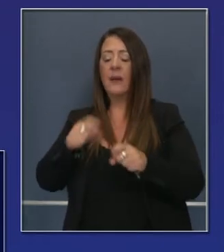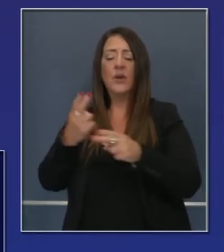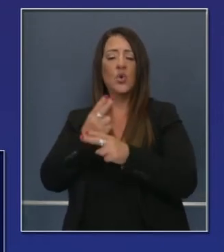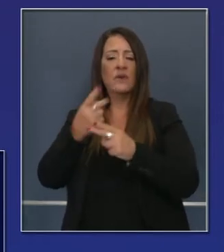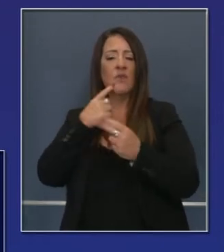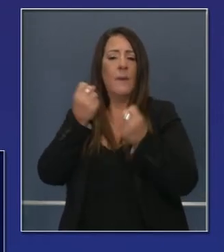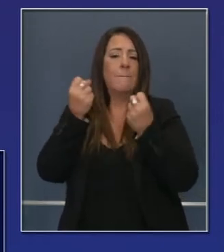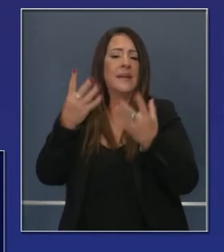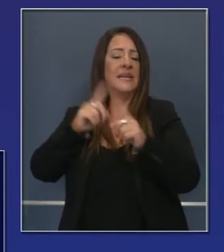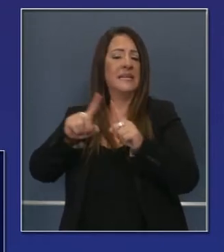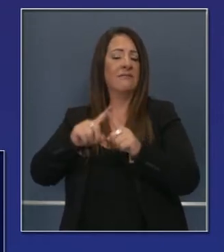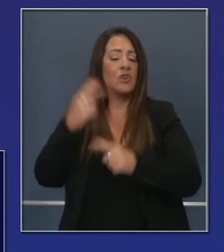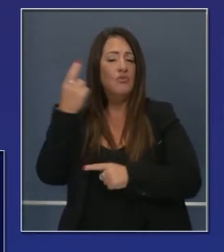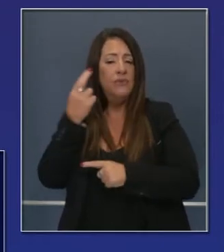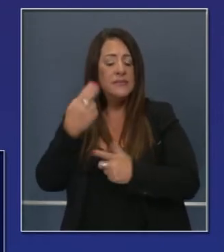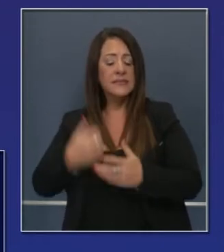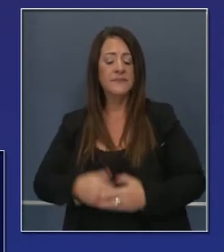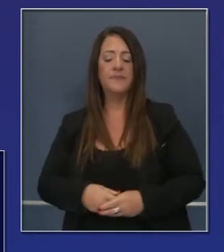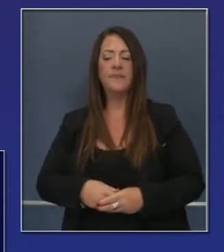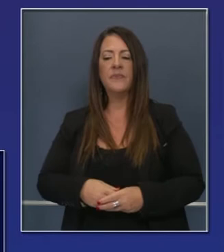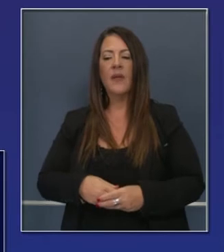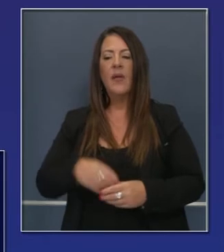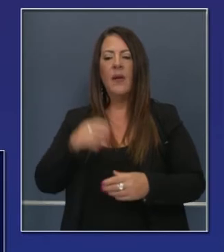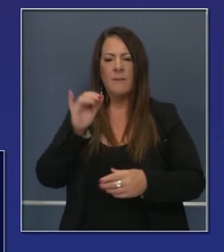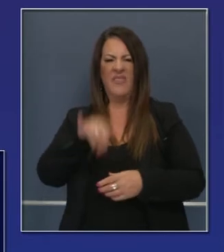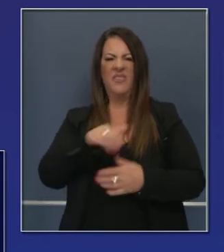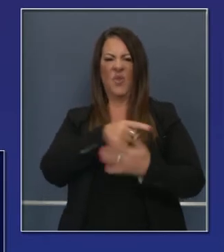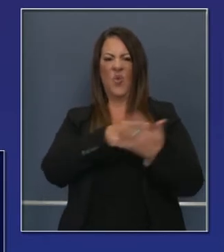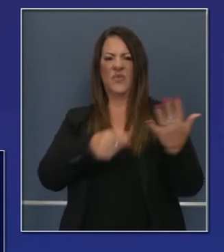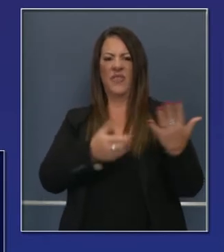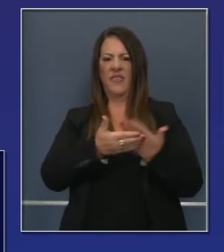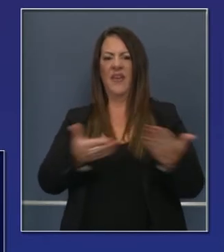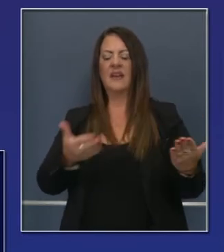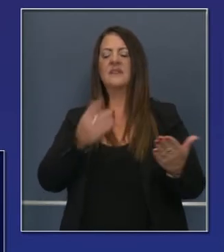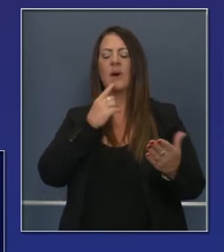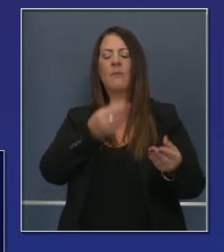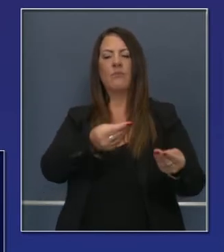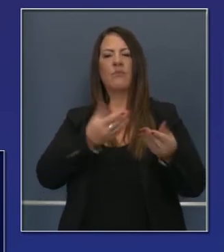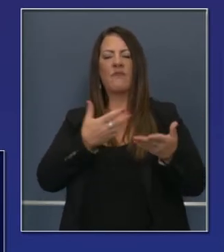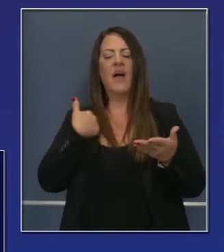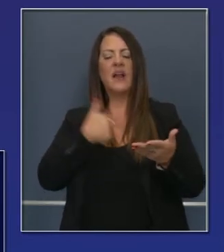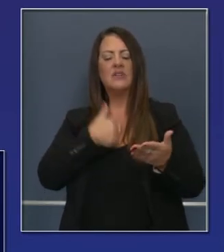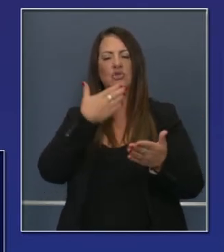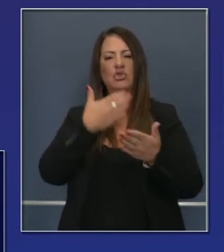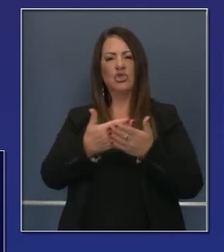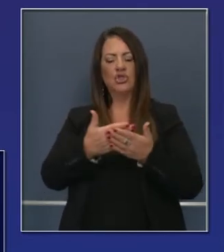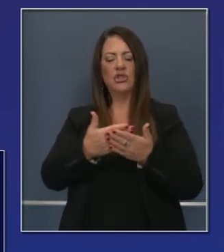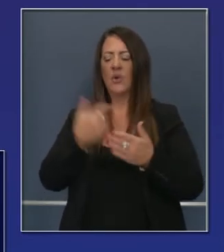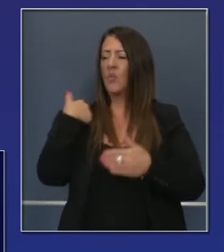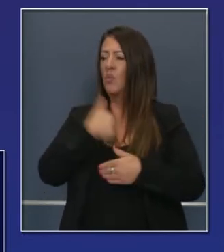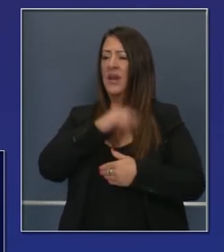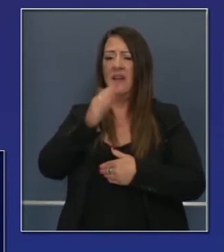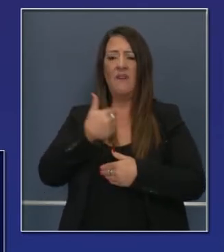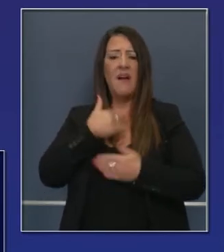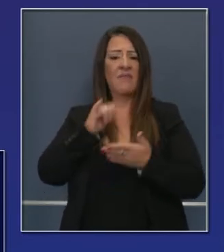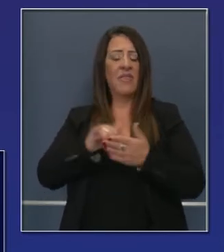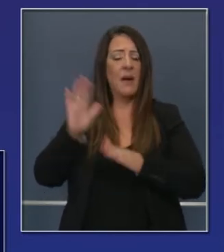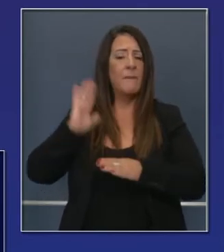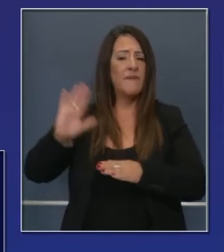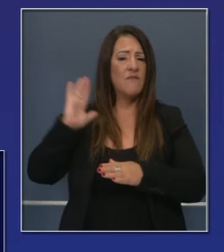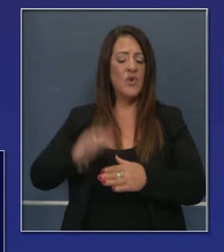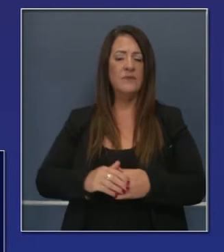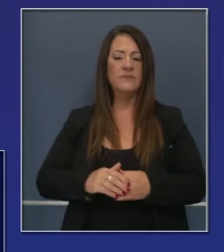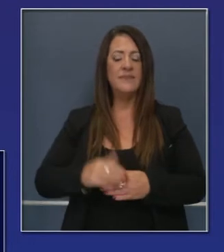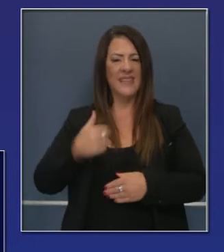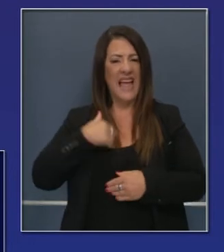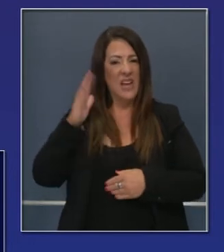ser utilizados para diferentes cosas, pero esto nos da recursos que el estado nunca ha tenido en el pasado. Quiero aclarar